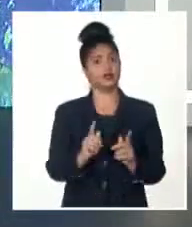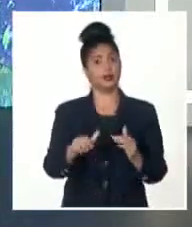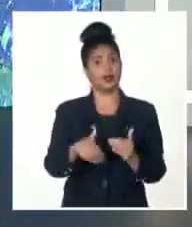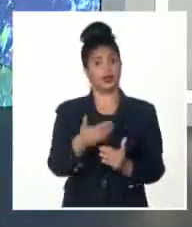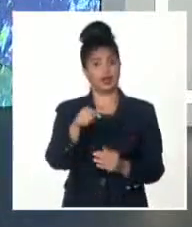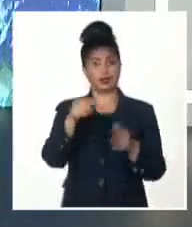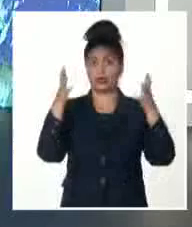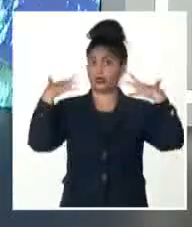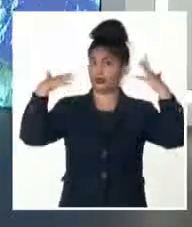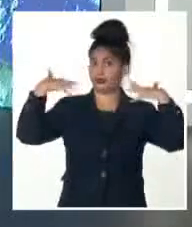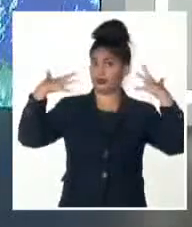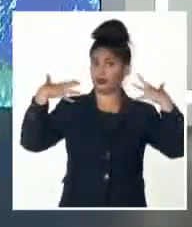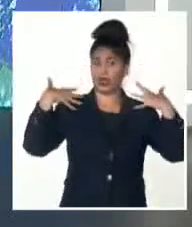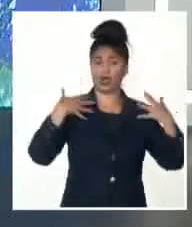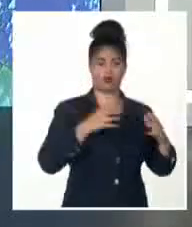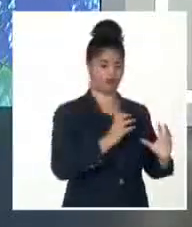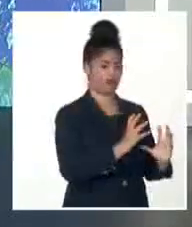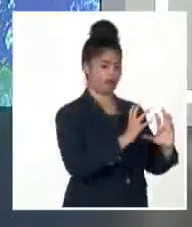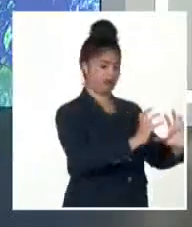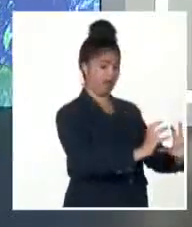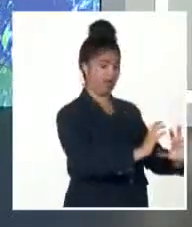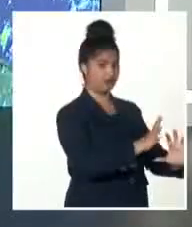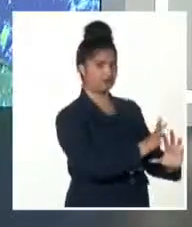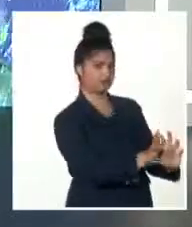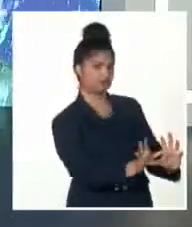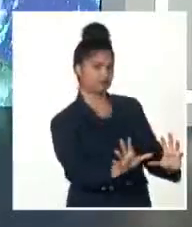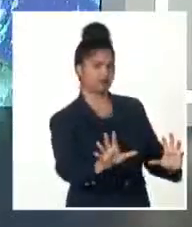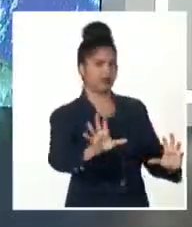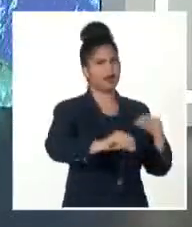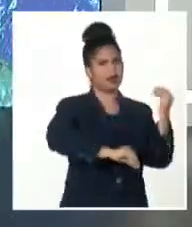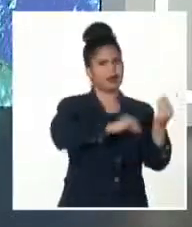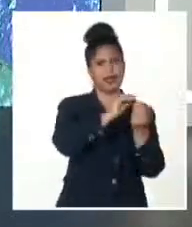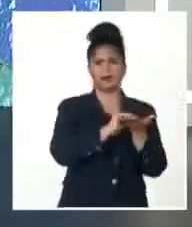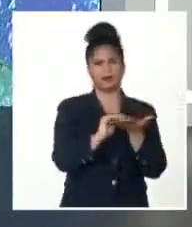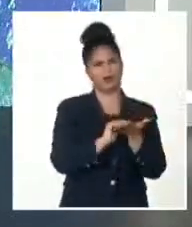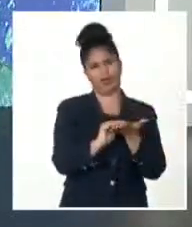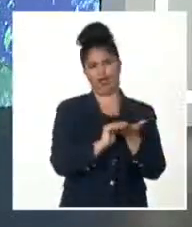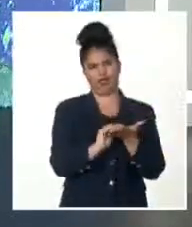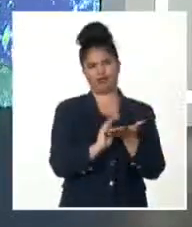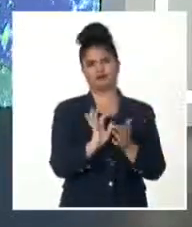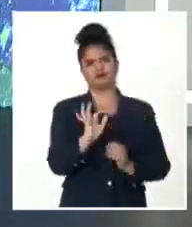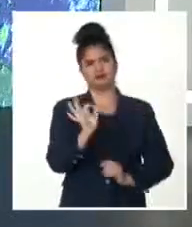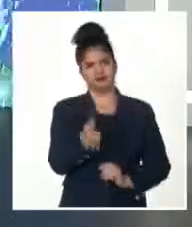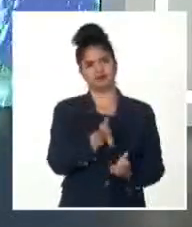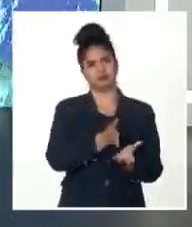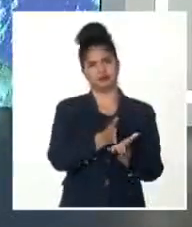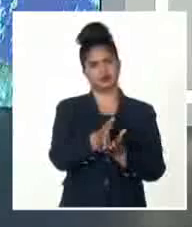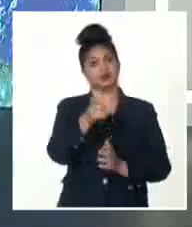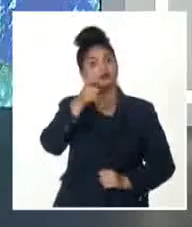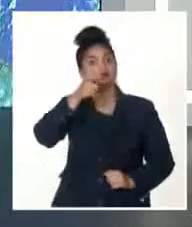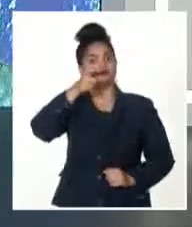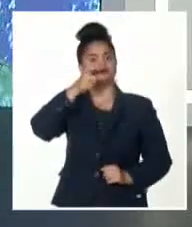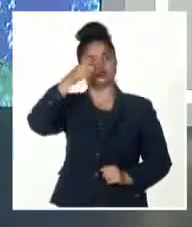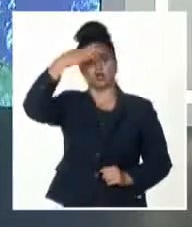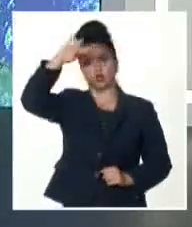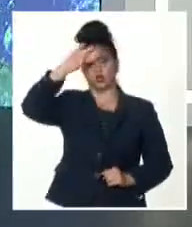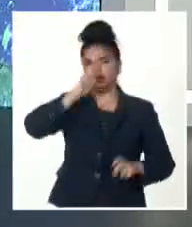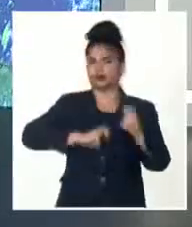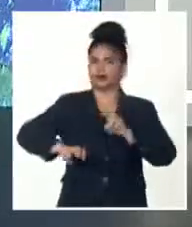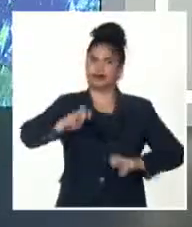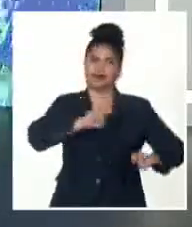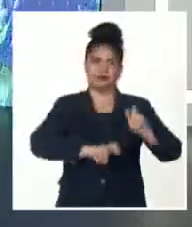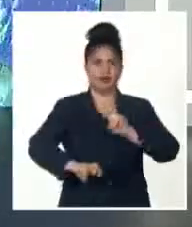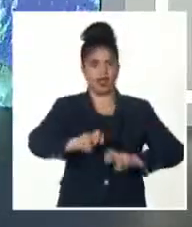Bred continúa avanzando sobre aguas del Atlántico Central, con poco cambio en su organización. Intensidad se mantiene la vigilancia sobre este organismo, que en las próximas